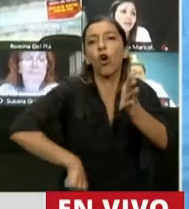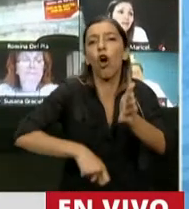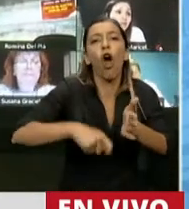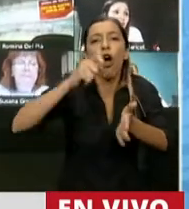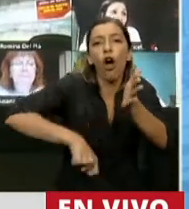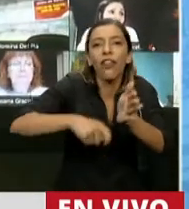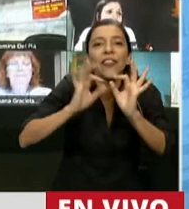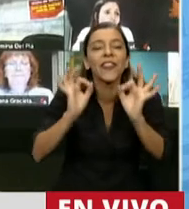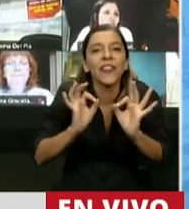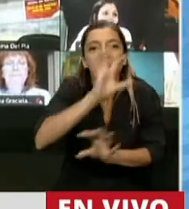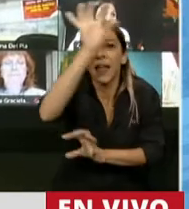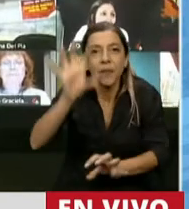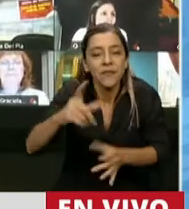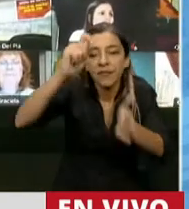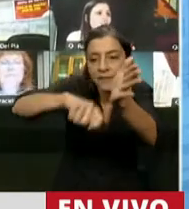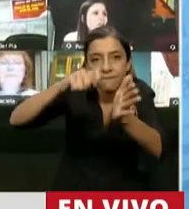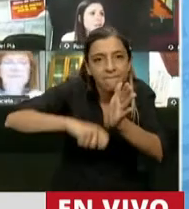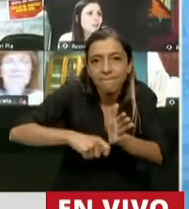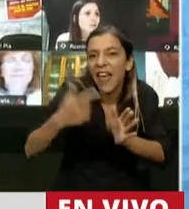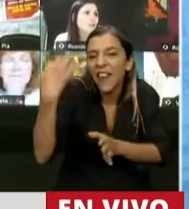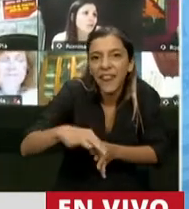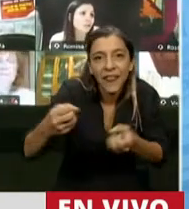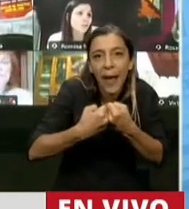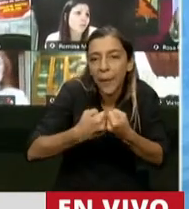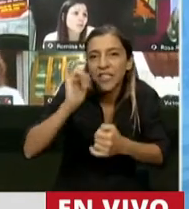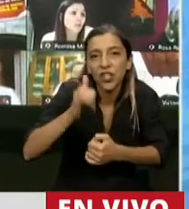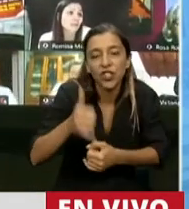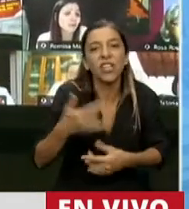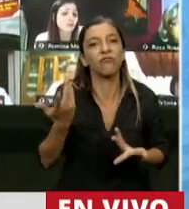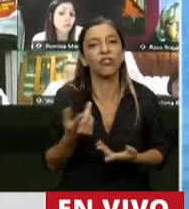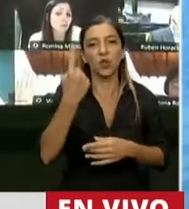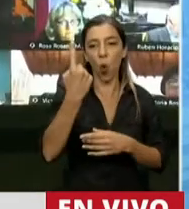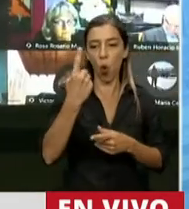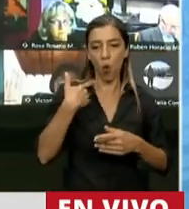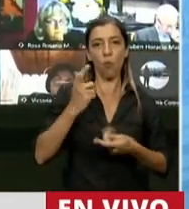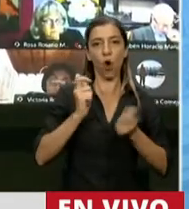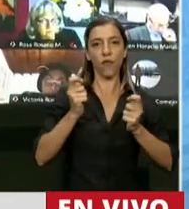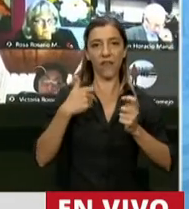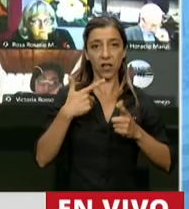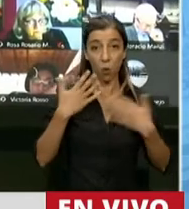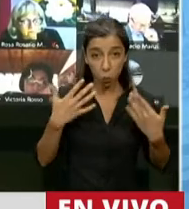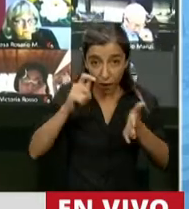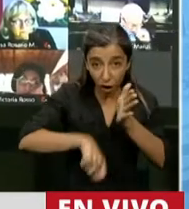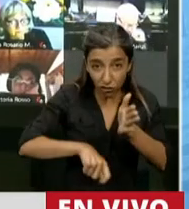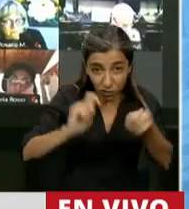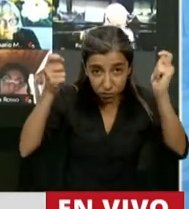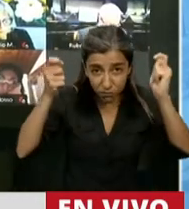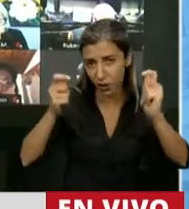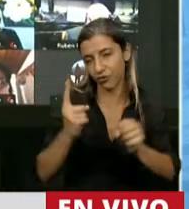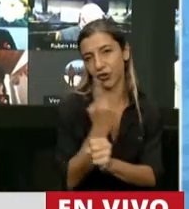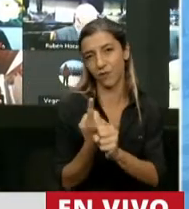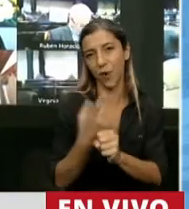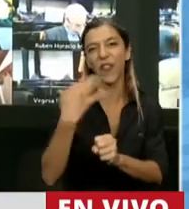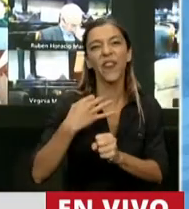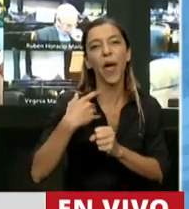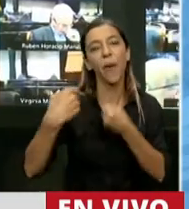contrato señor presidente se puede modificar por voluntad de una sola de las partes esto que decimos